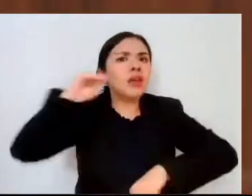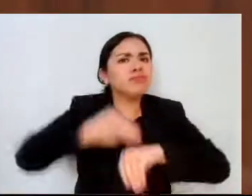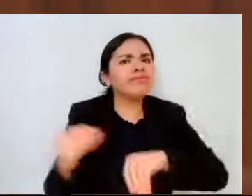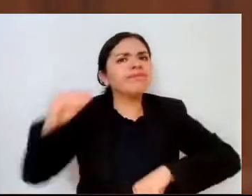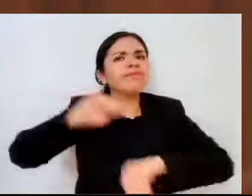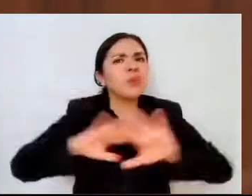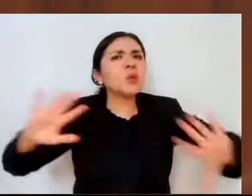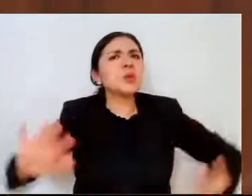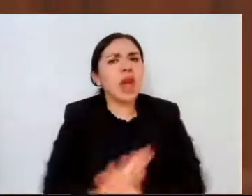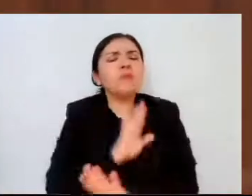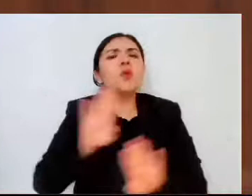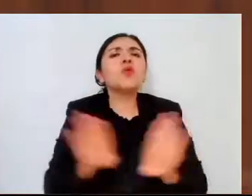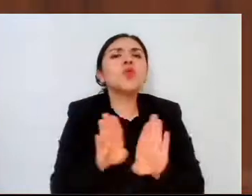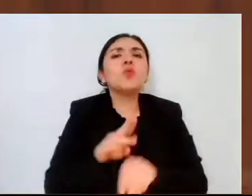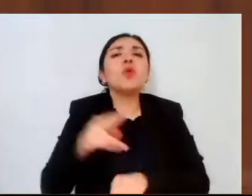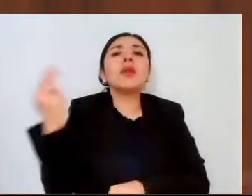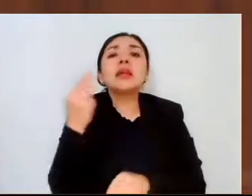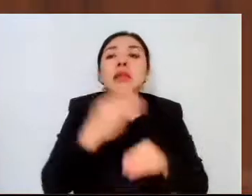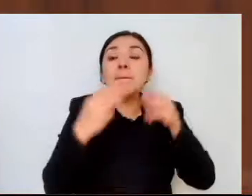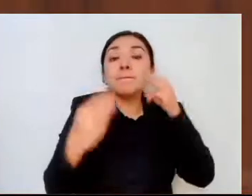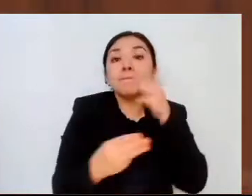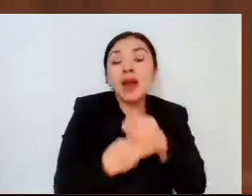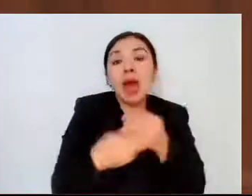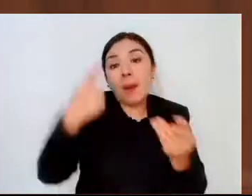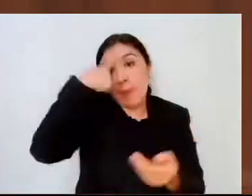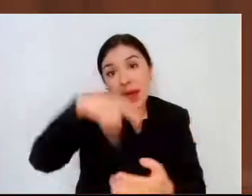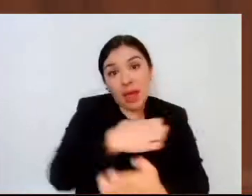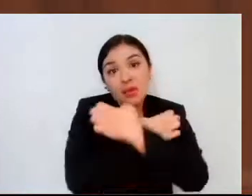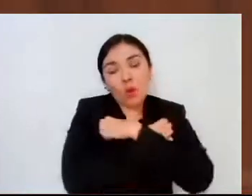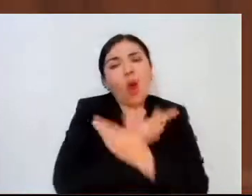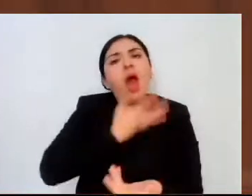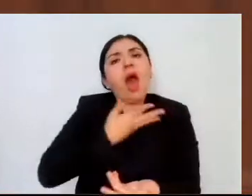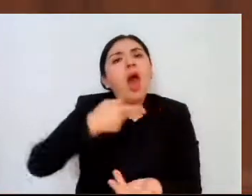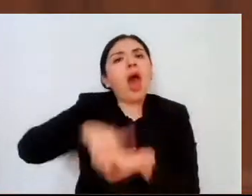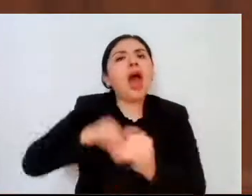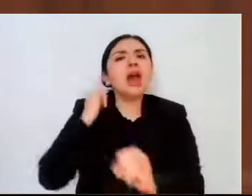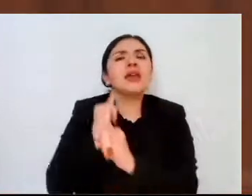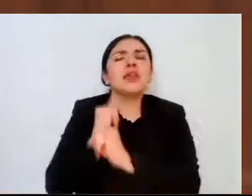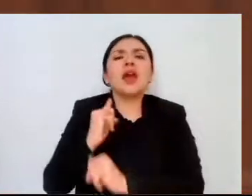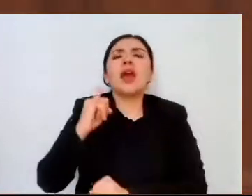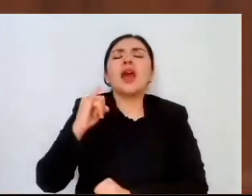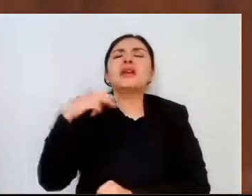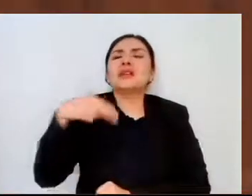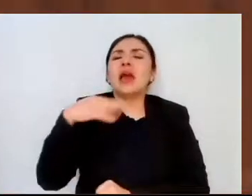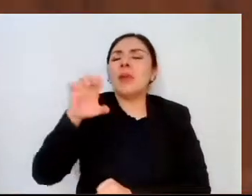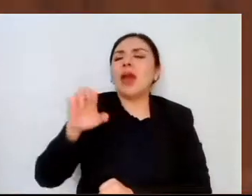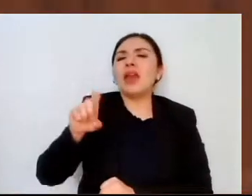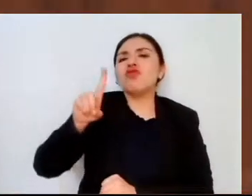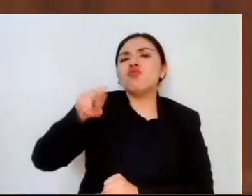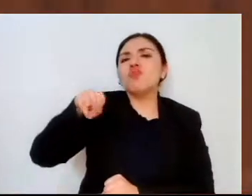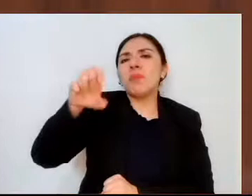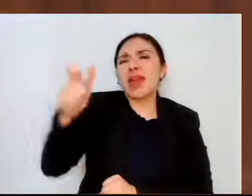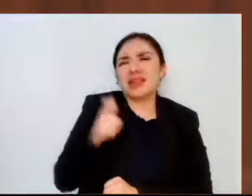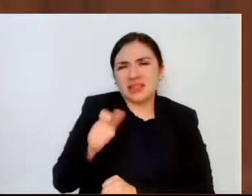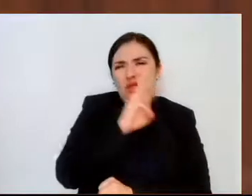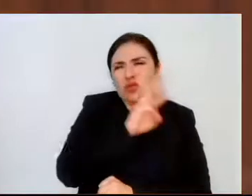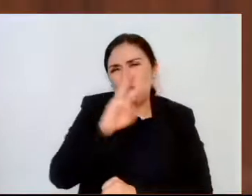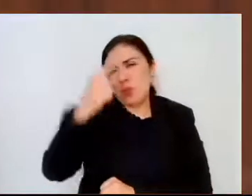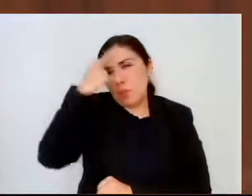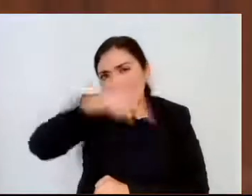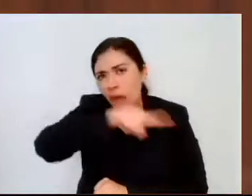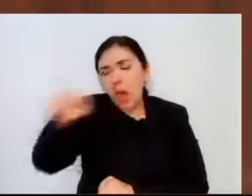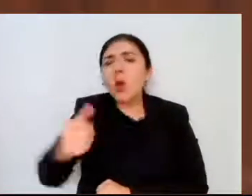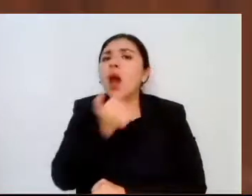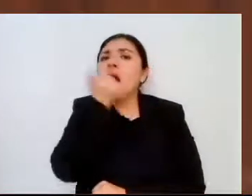los recursos educativos alojados en el portal EduMex para consulta de los estudiantes,